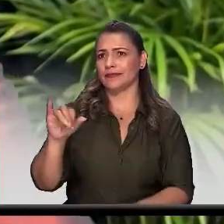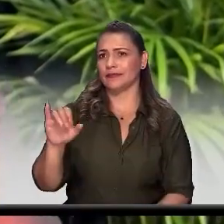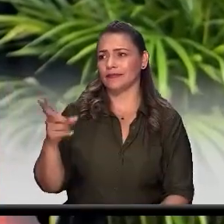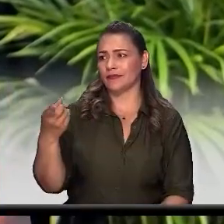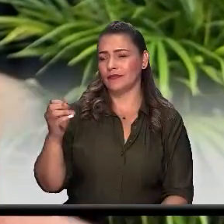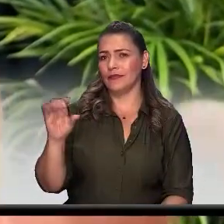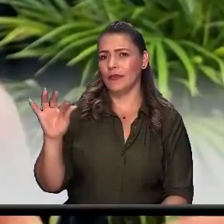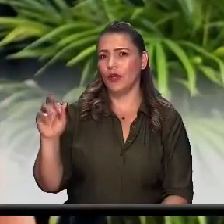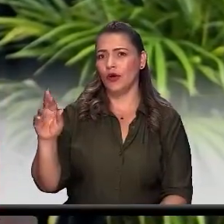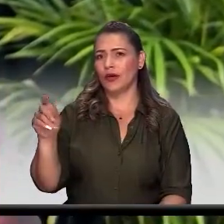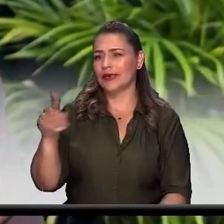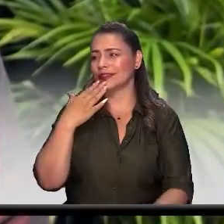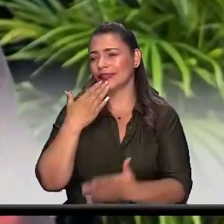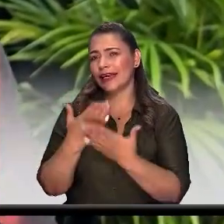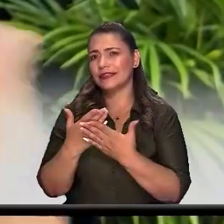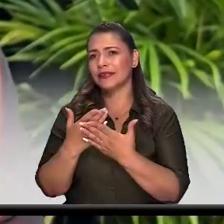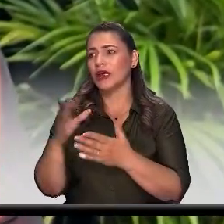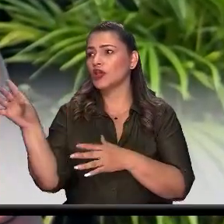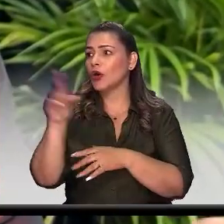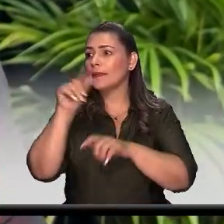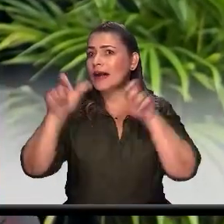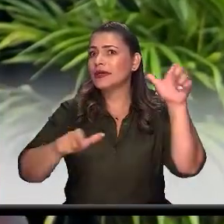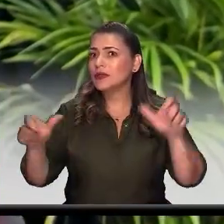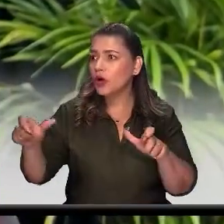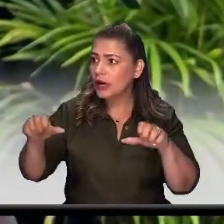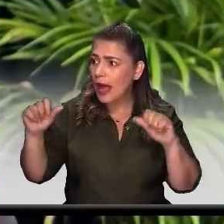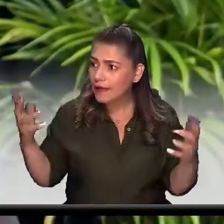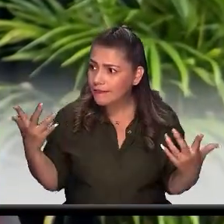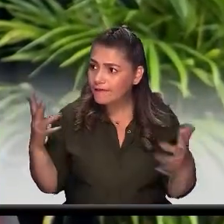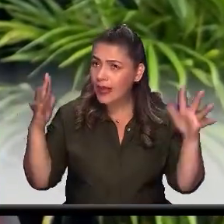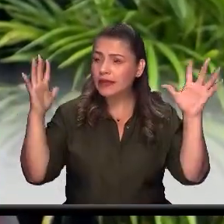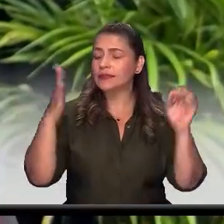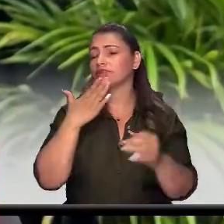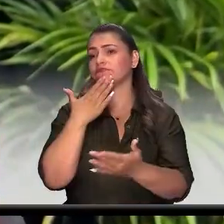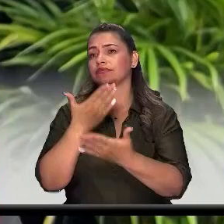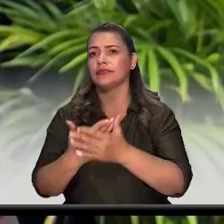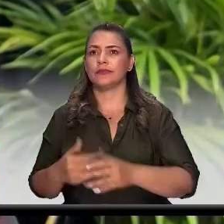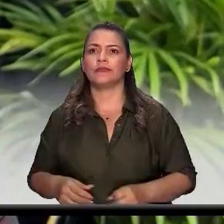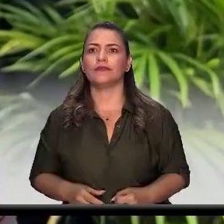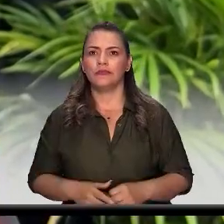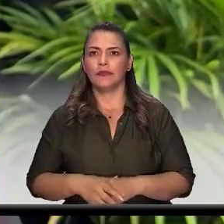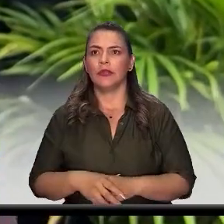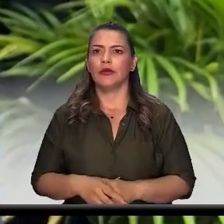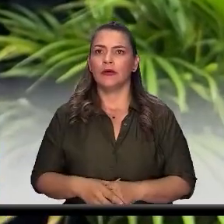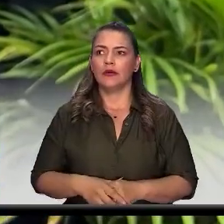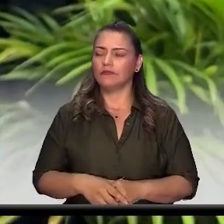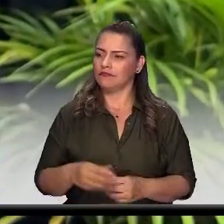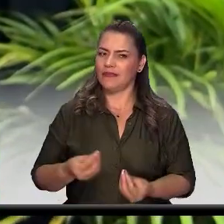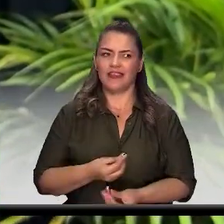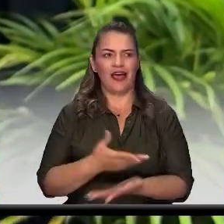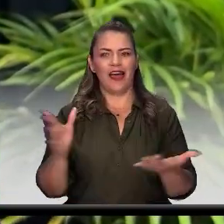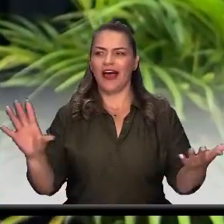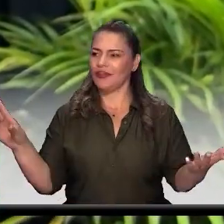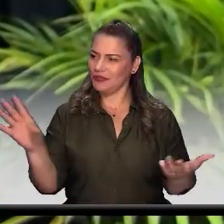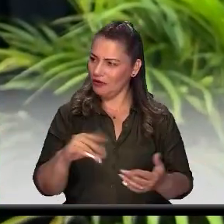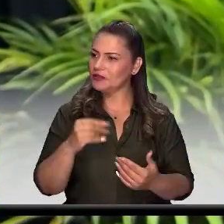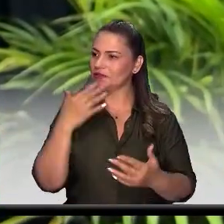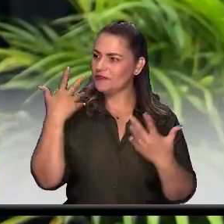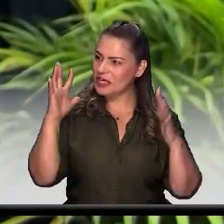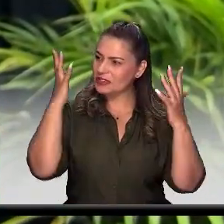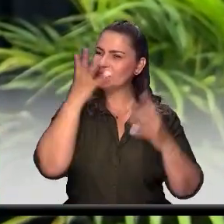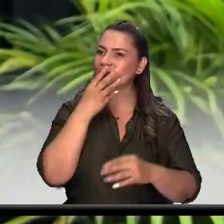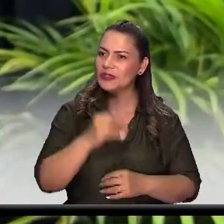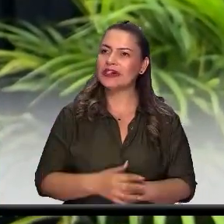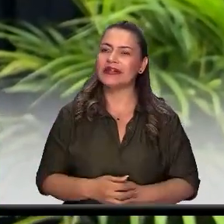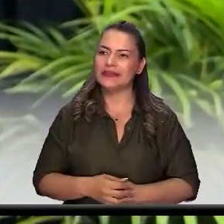y a toda la comitiva, a todos los que han hecho posible de estas fiestas tan bonitas que nunca les niega nada y que los pide